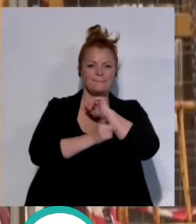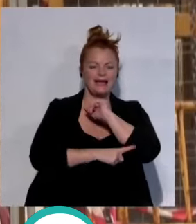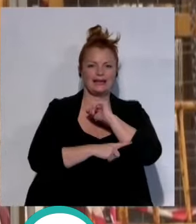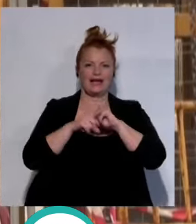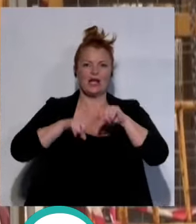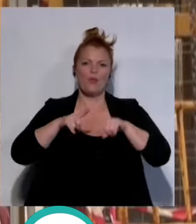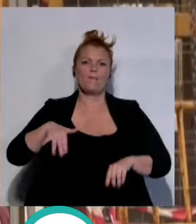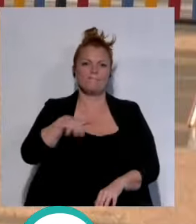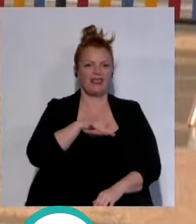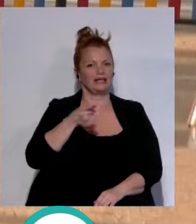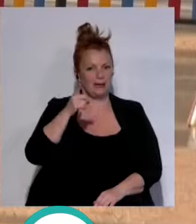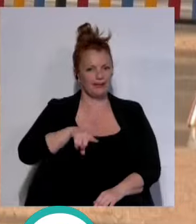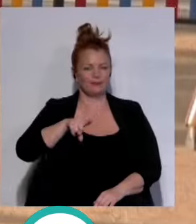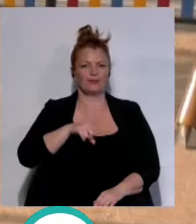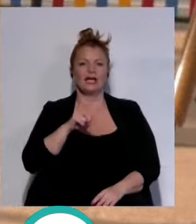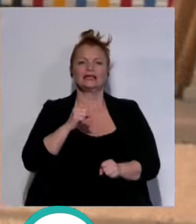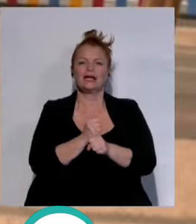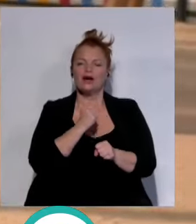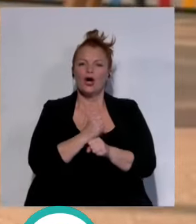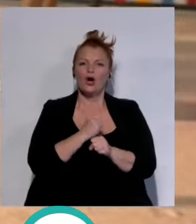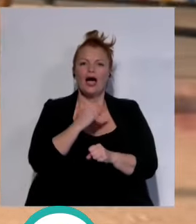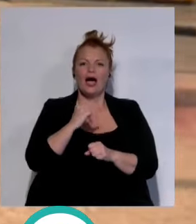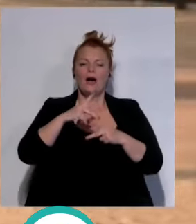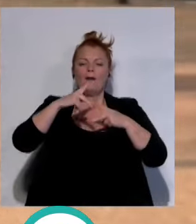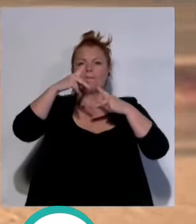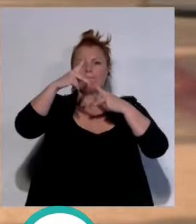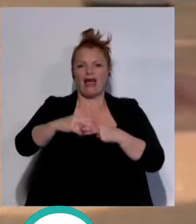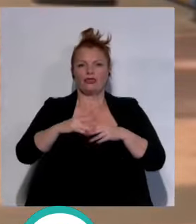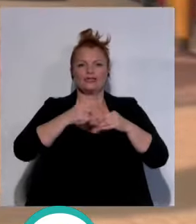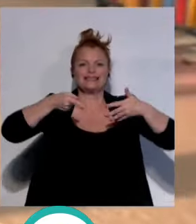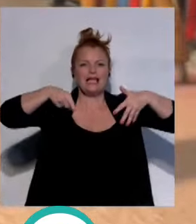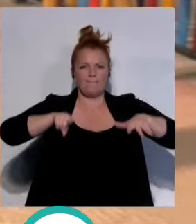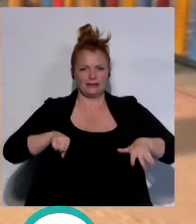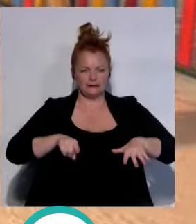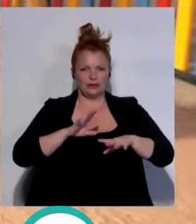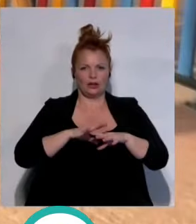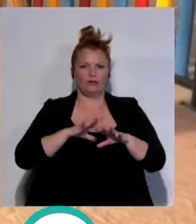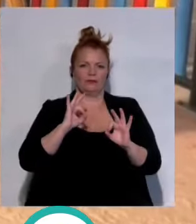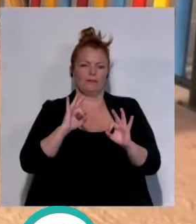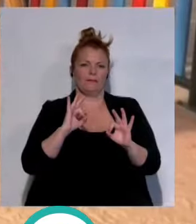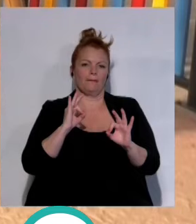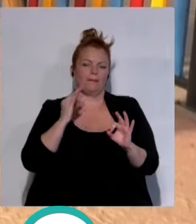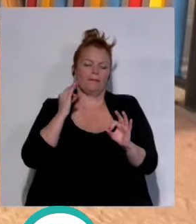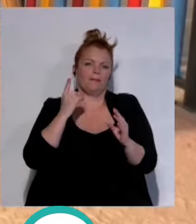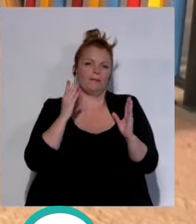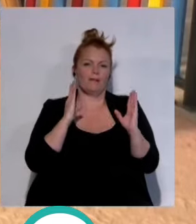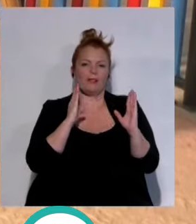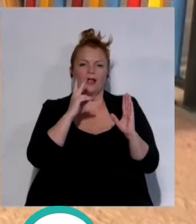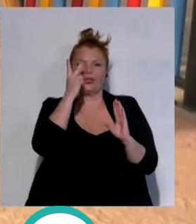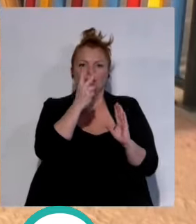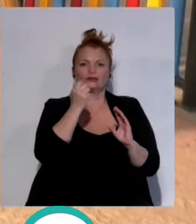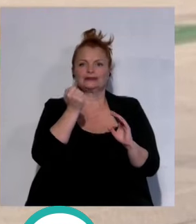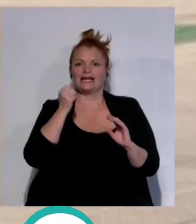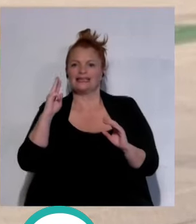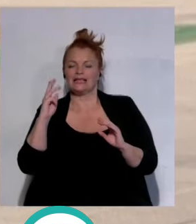plazas Los trabajos contarán con un plazo de ejecución de seis meses con un margen ahora para el ayuntamiento de entre dos y